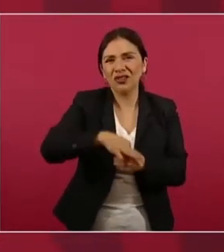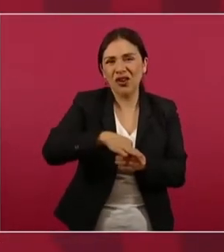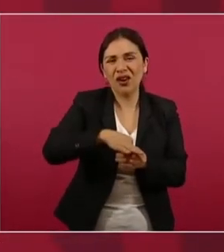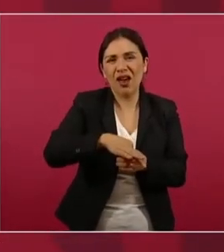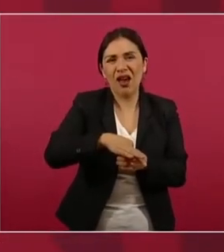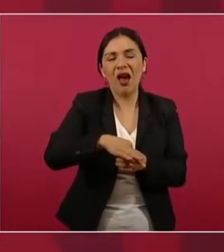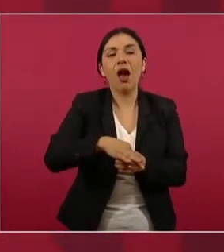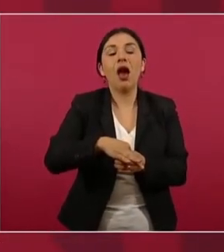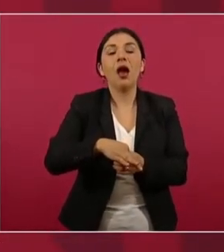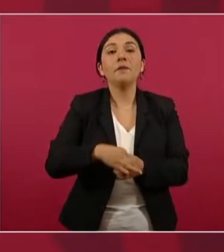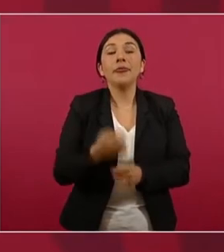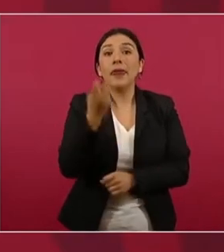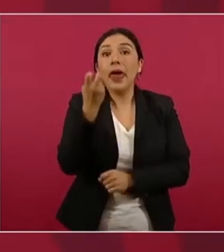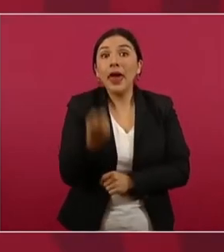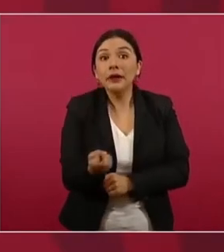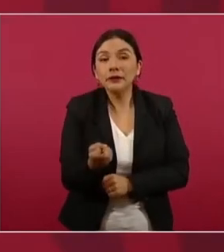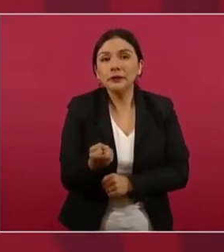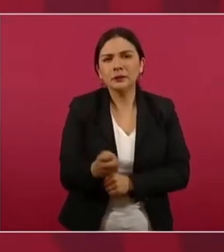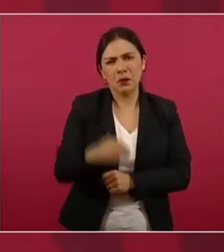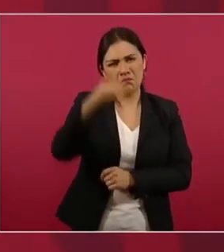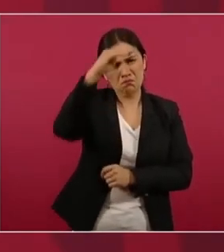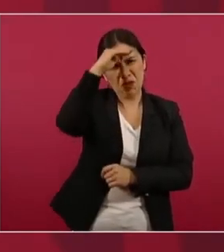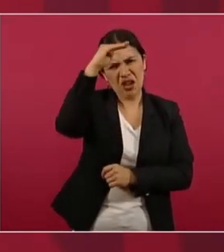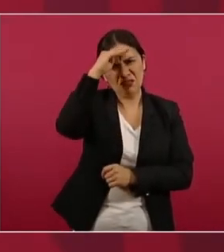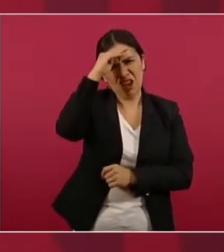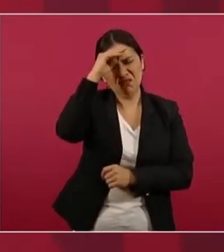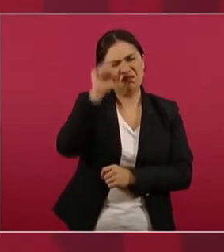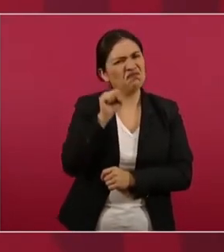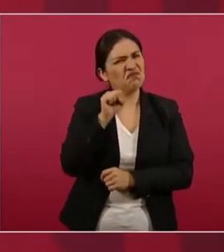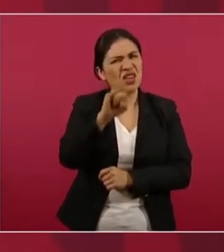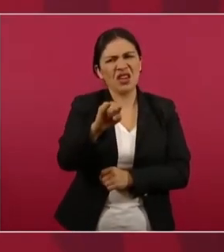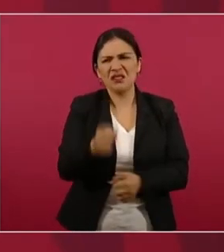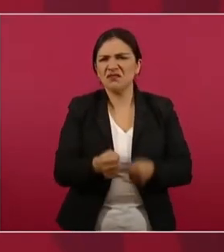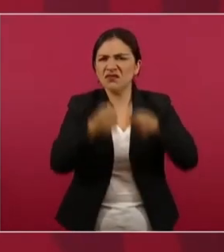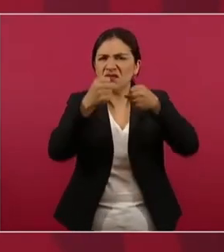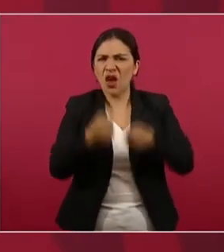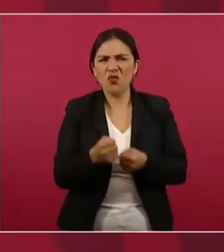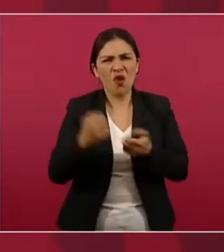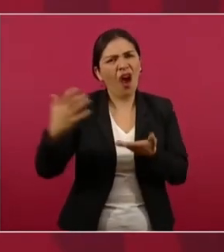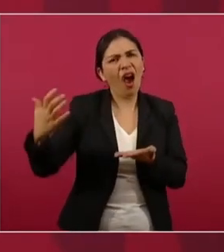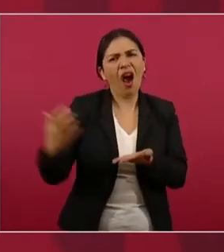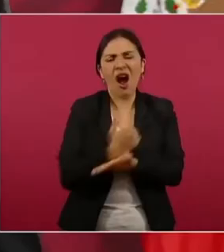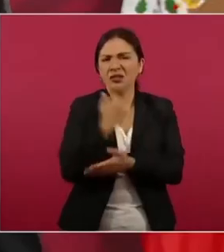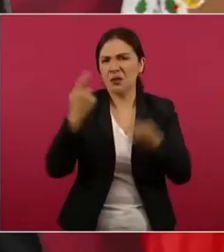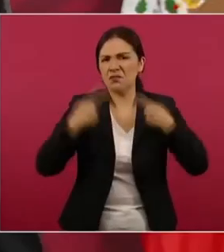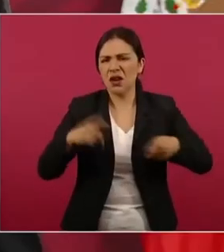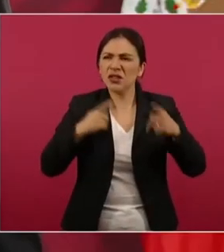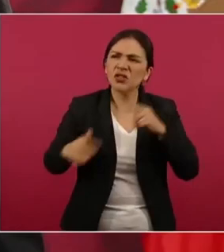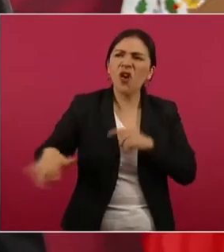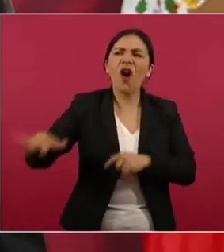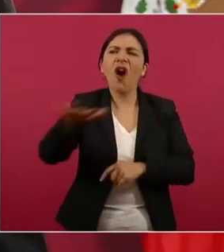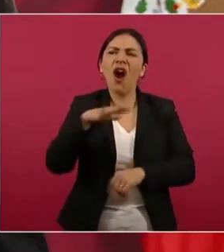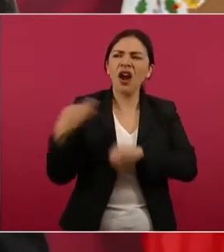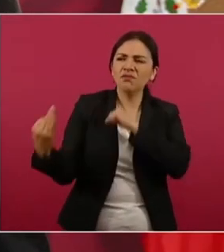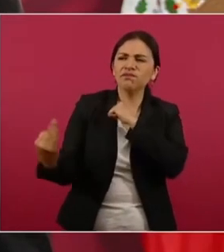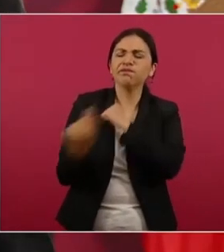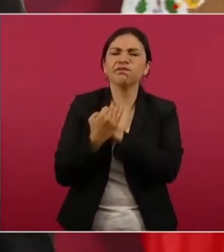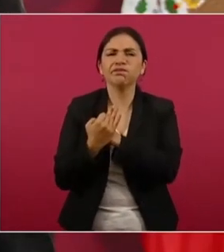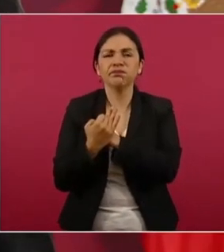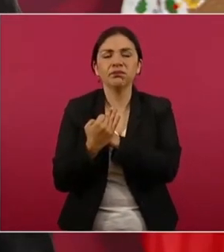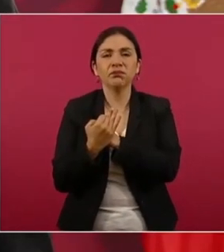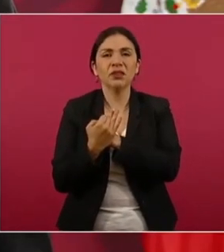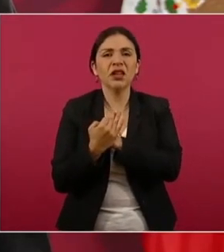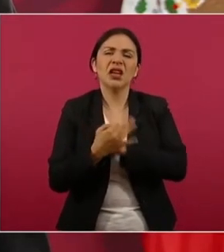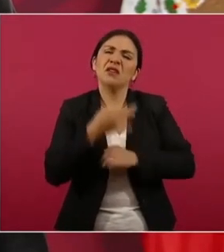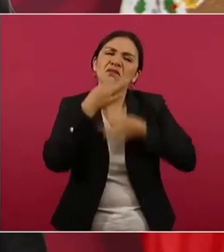que se va a ganar el apoyo del pueblo si se declara